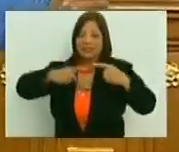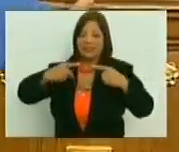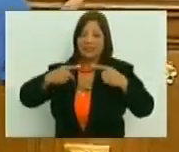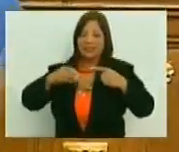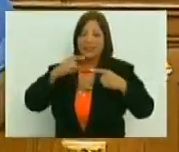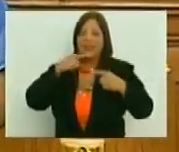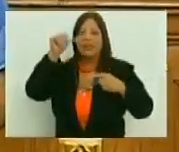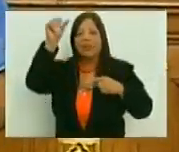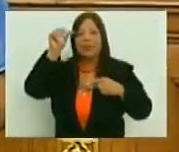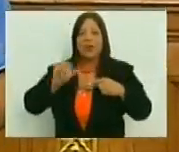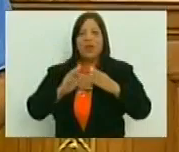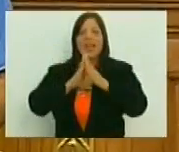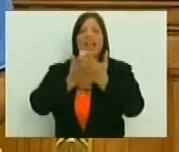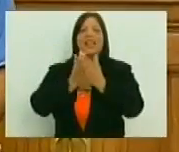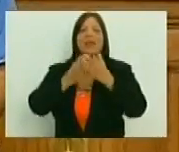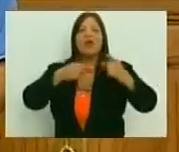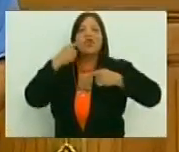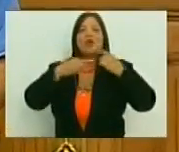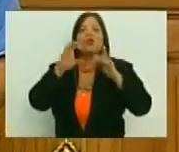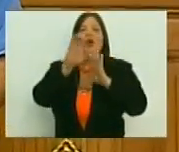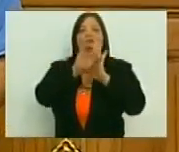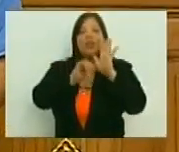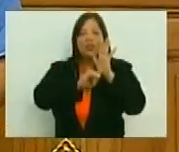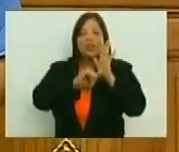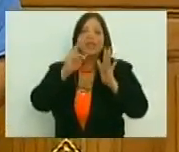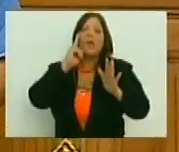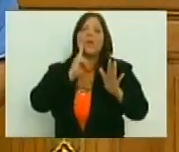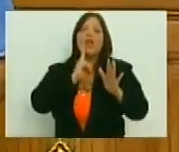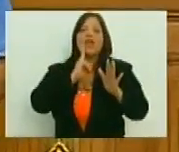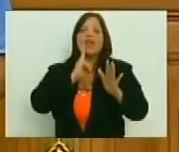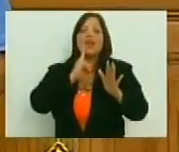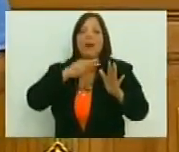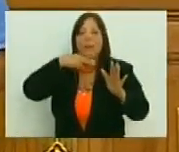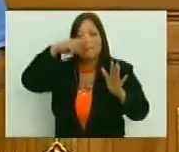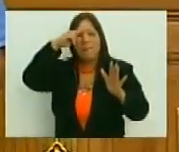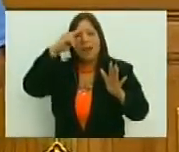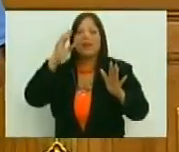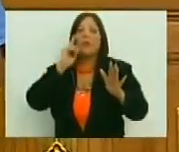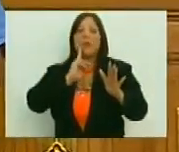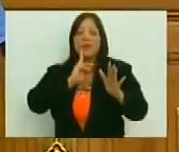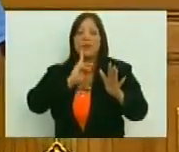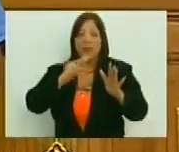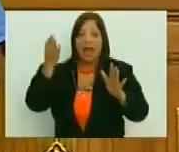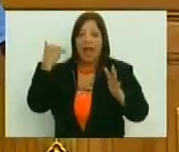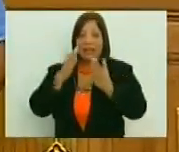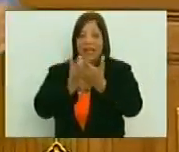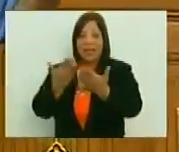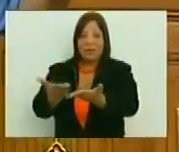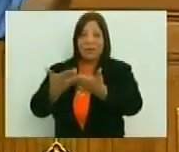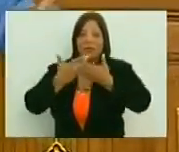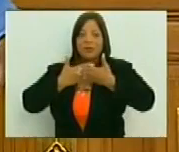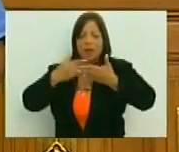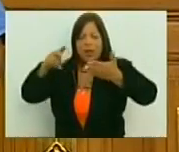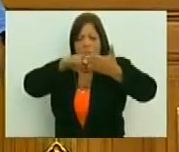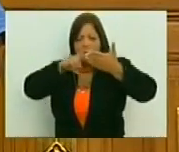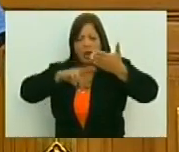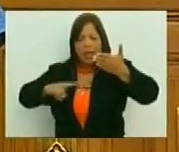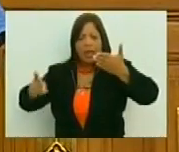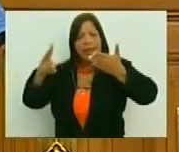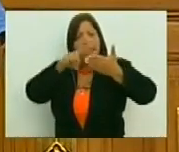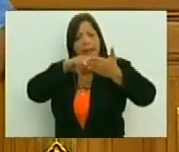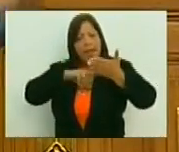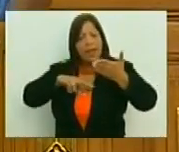nos dieron un libro sobre los discursos constituyentes del padre de la patria, el padre libertador, y allí me puse a releer